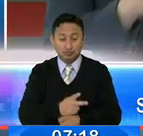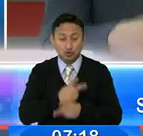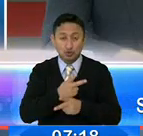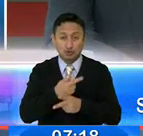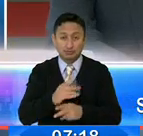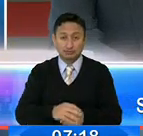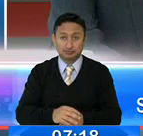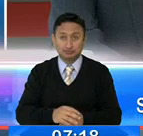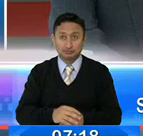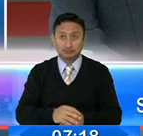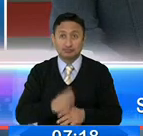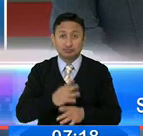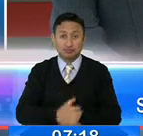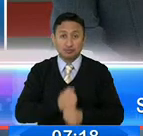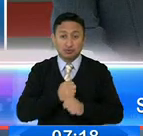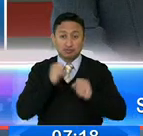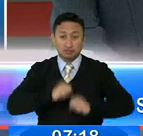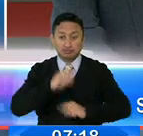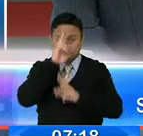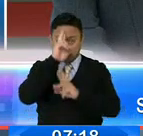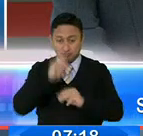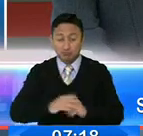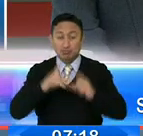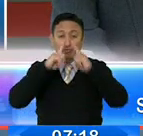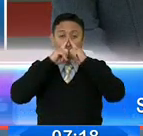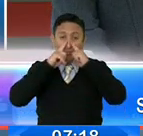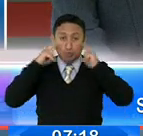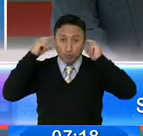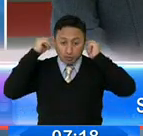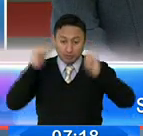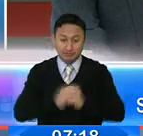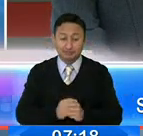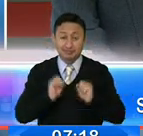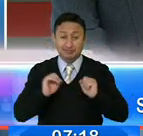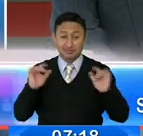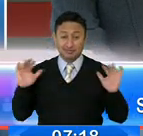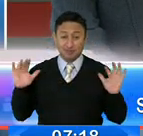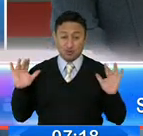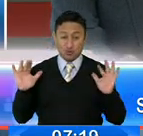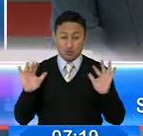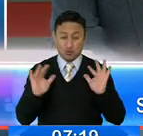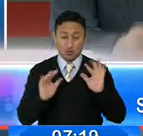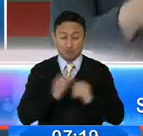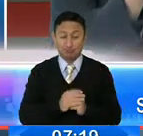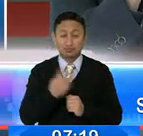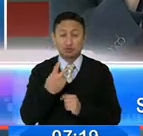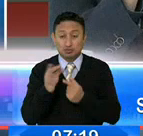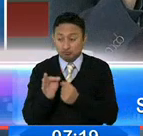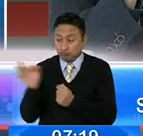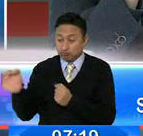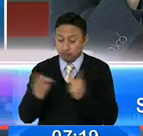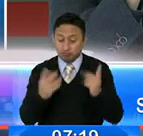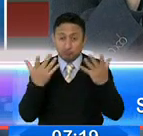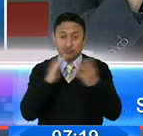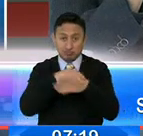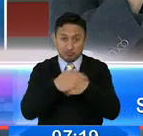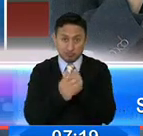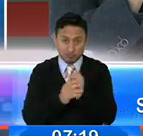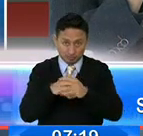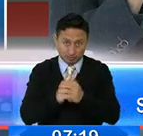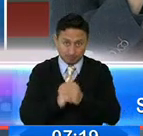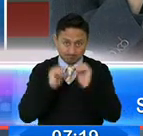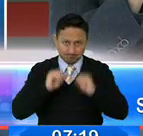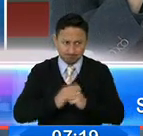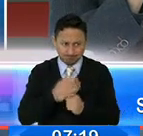tan importantes como son el cumplimiento de la mascarilla, la no aglomeración, es decir, los dos metros y el lavado de manos. Hemos